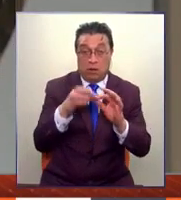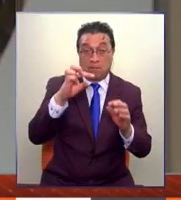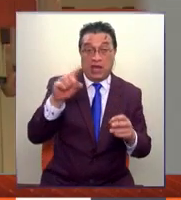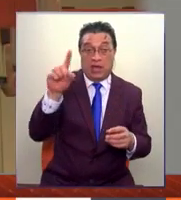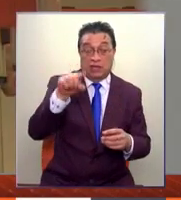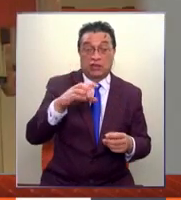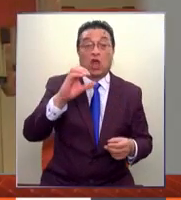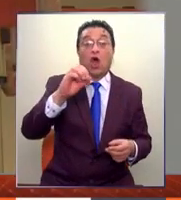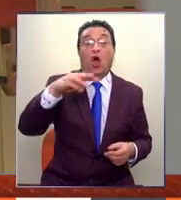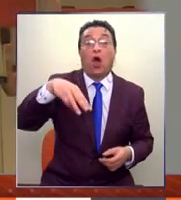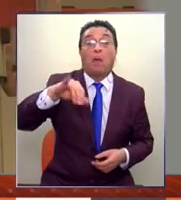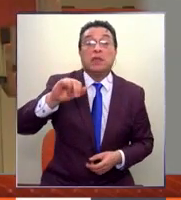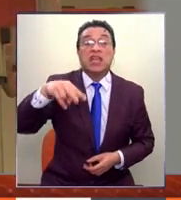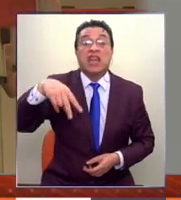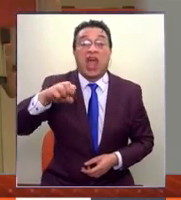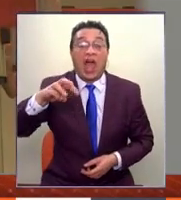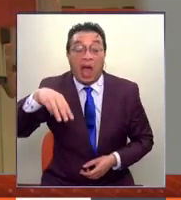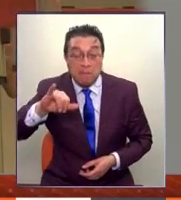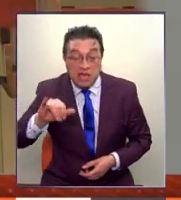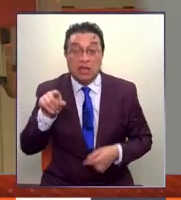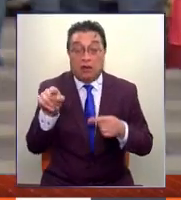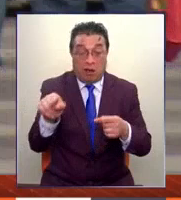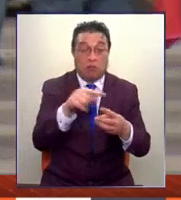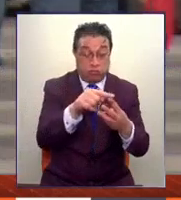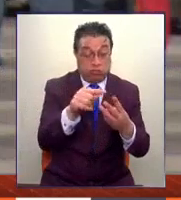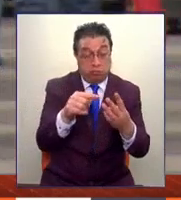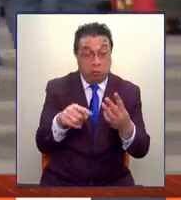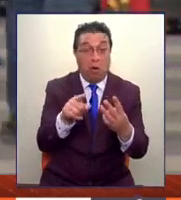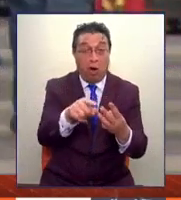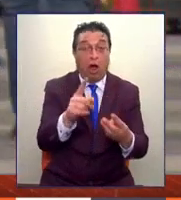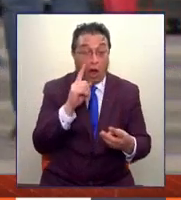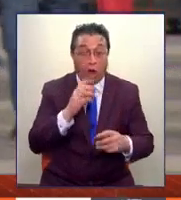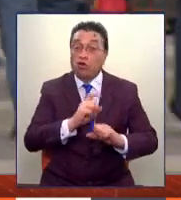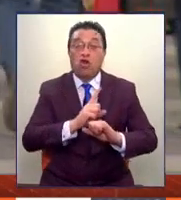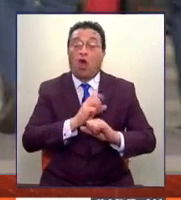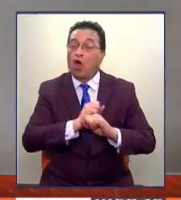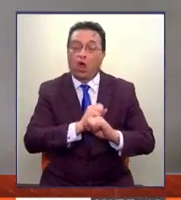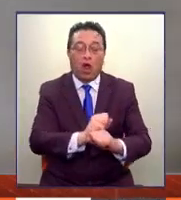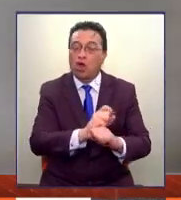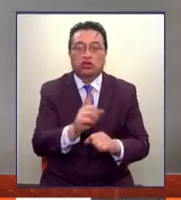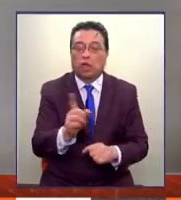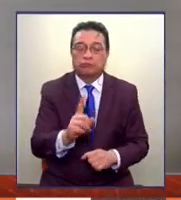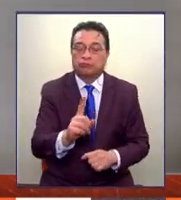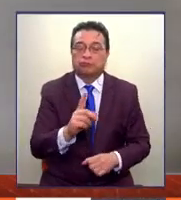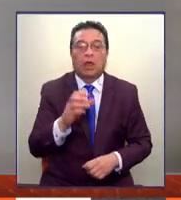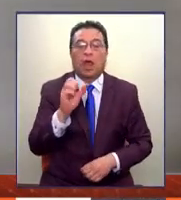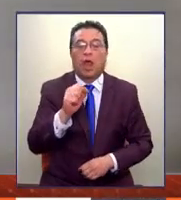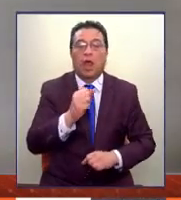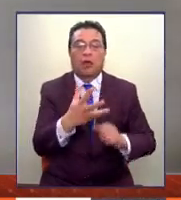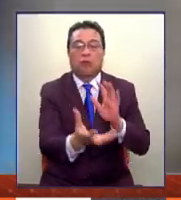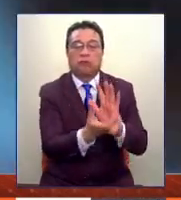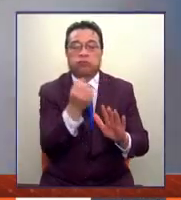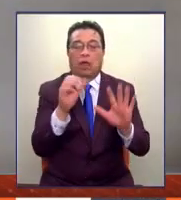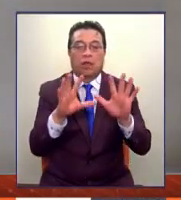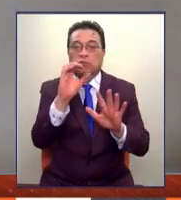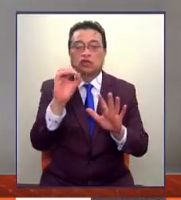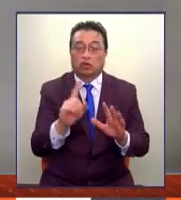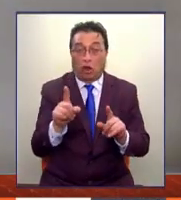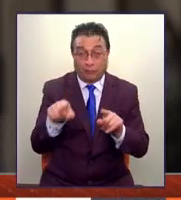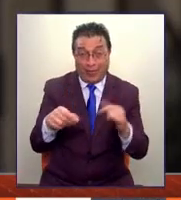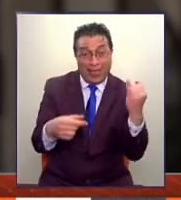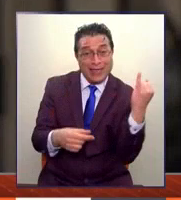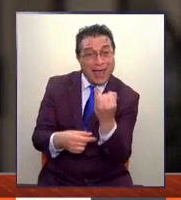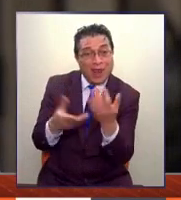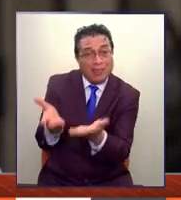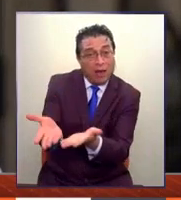Carlos Gominami, Gonzalo Marner, que por distintas razones también se han opuesto a la idea de retirar el 10% de los fondos. Entonces, acá